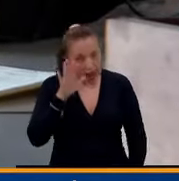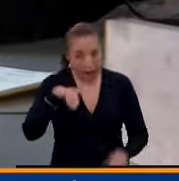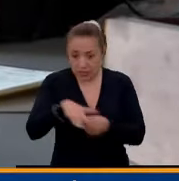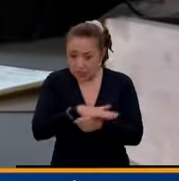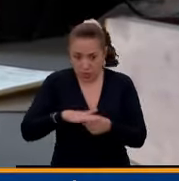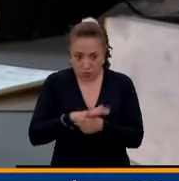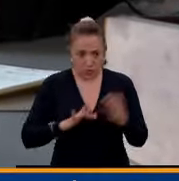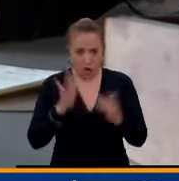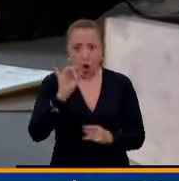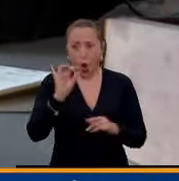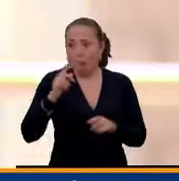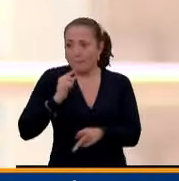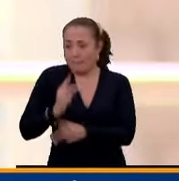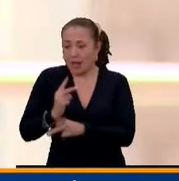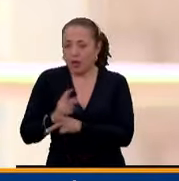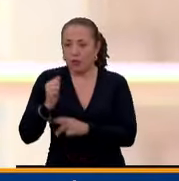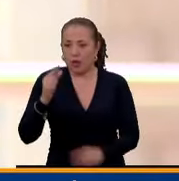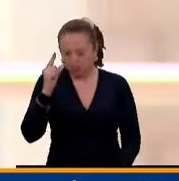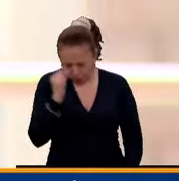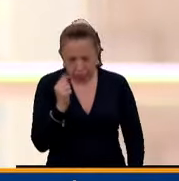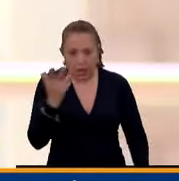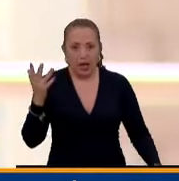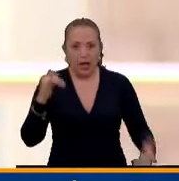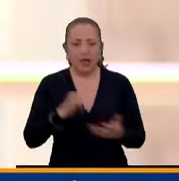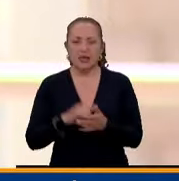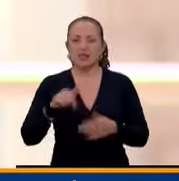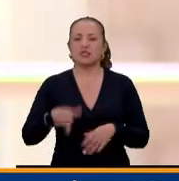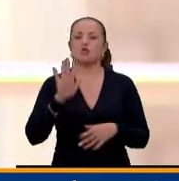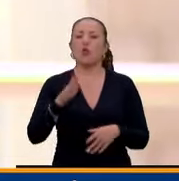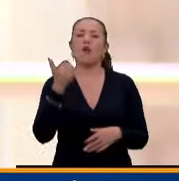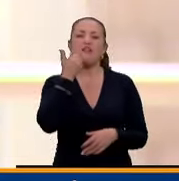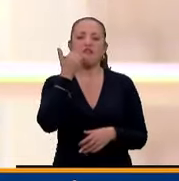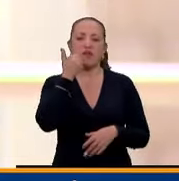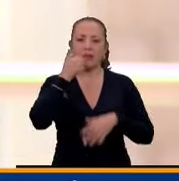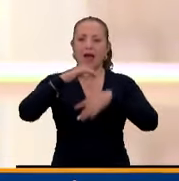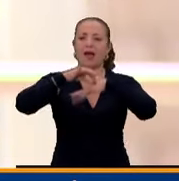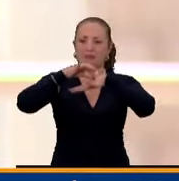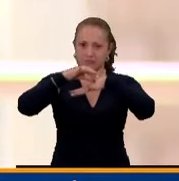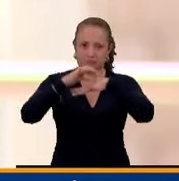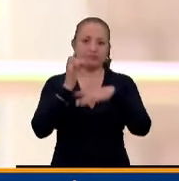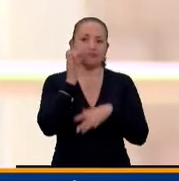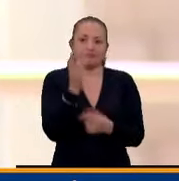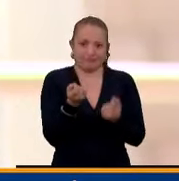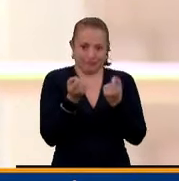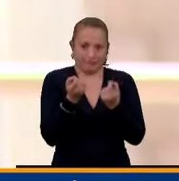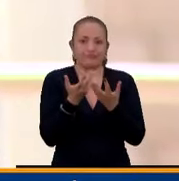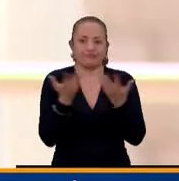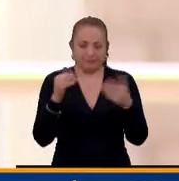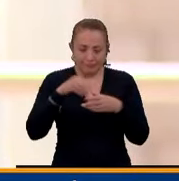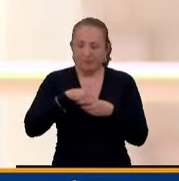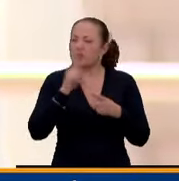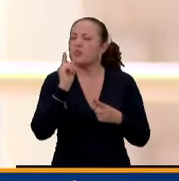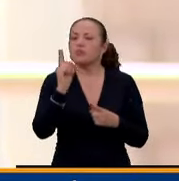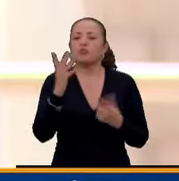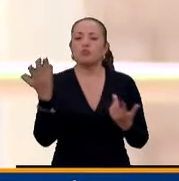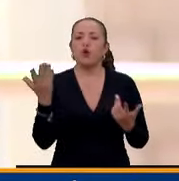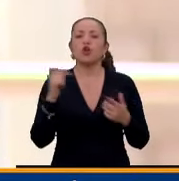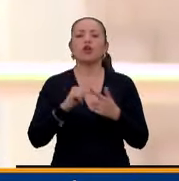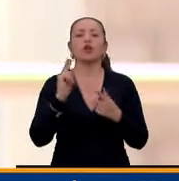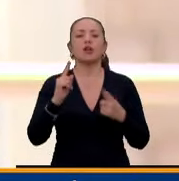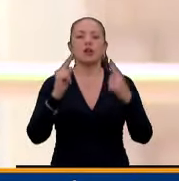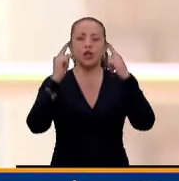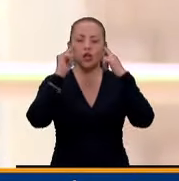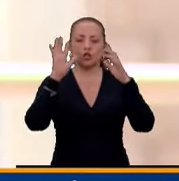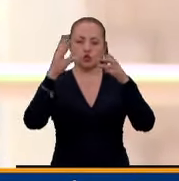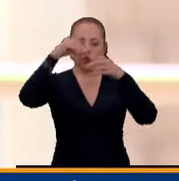o peligrosas. La es una enfermedad neurológica crónica que se produce por la disminución de un